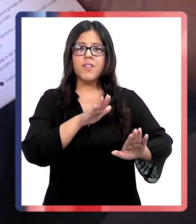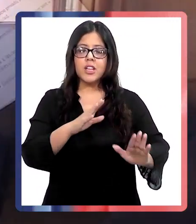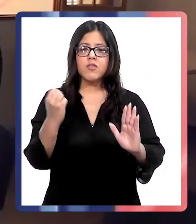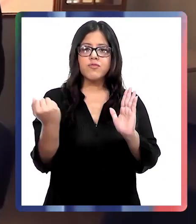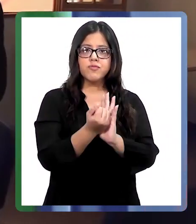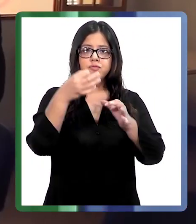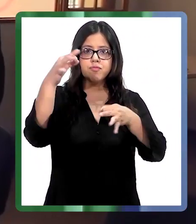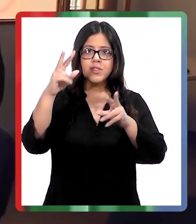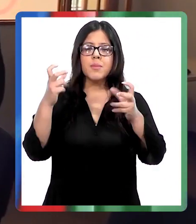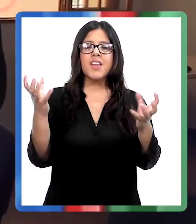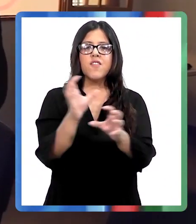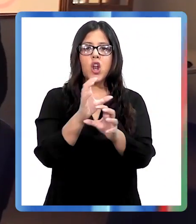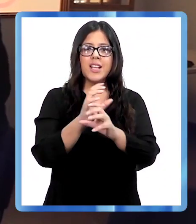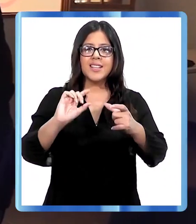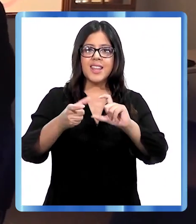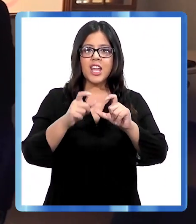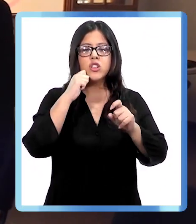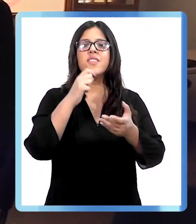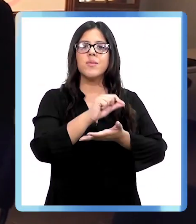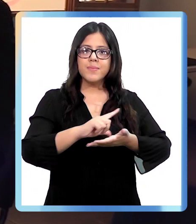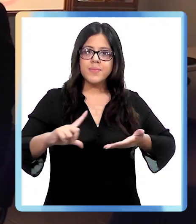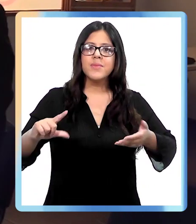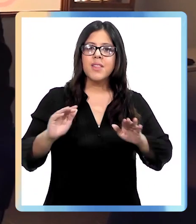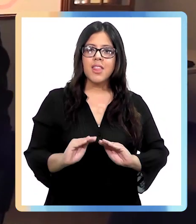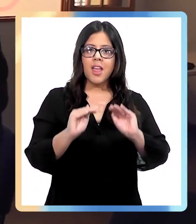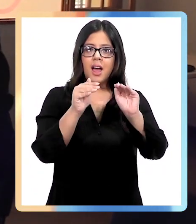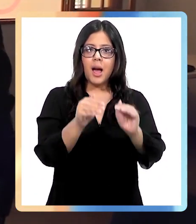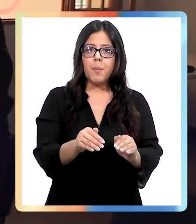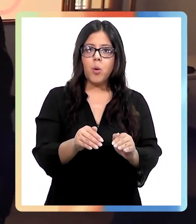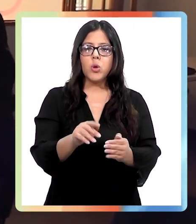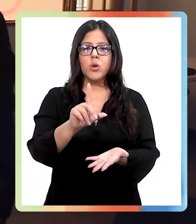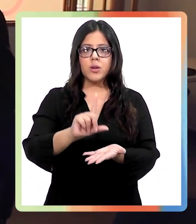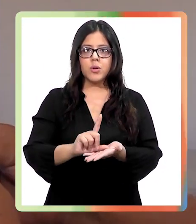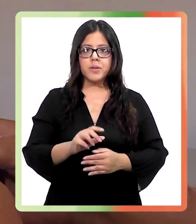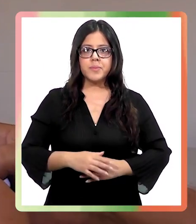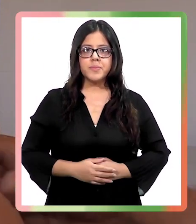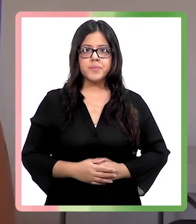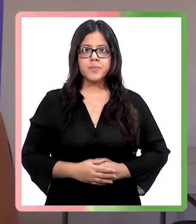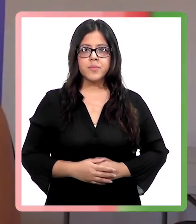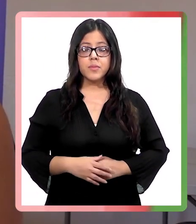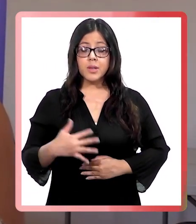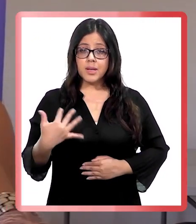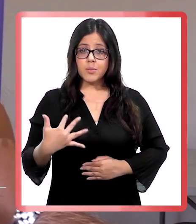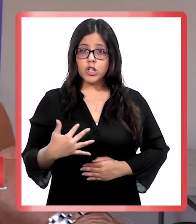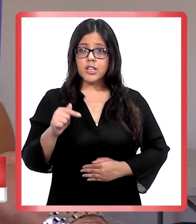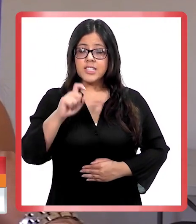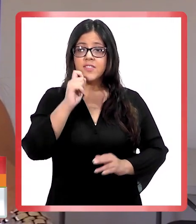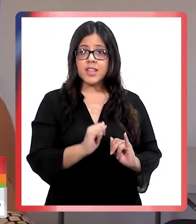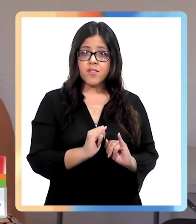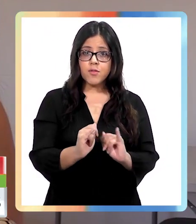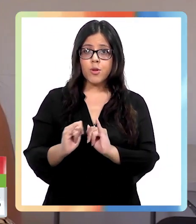género, aumentando así la red de apoyo a nivel local. Lo importante es no solamente entregar la información, sino que